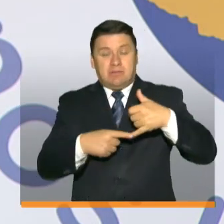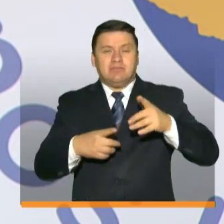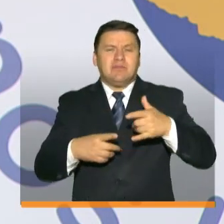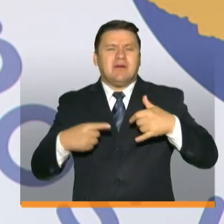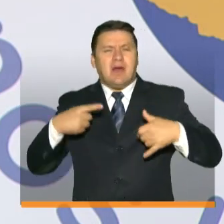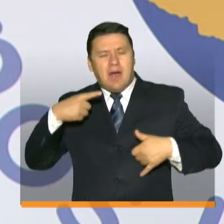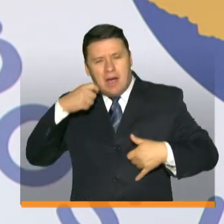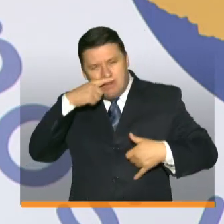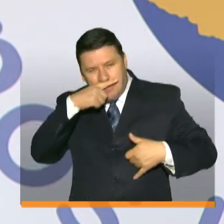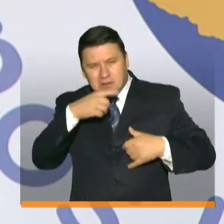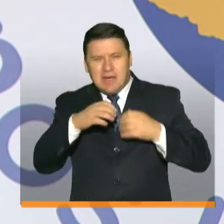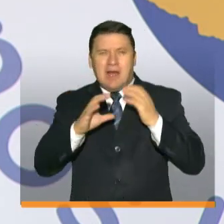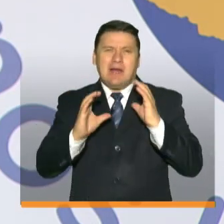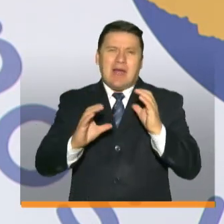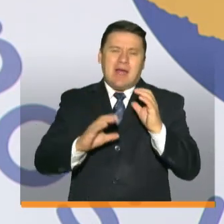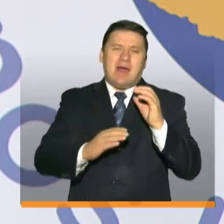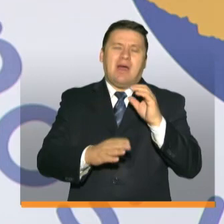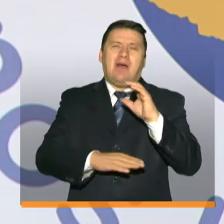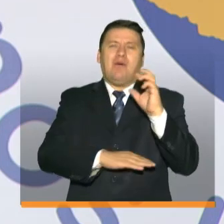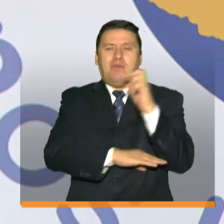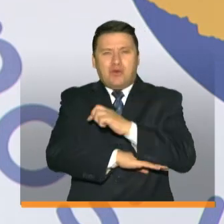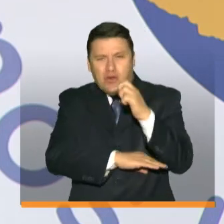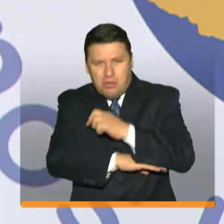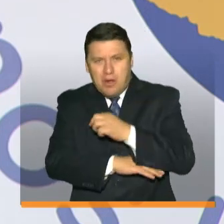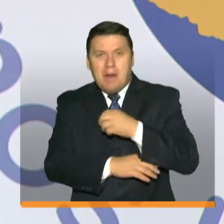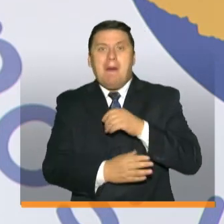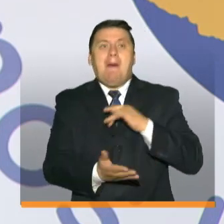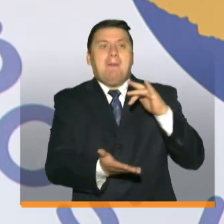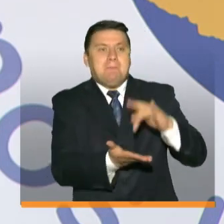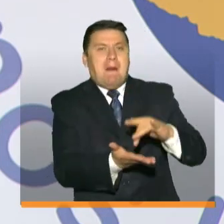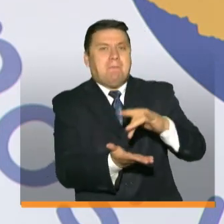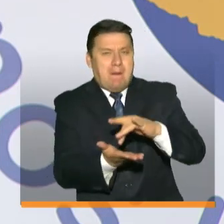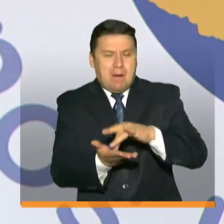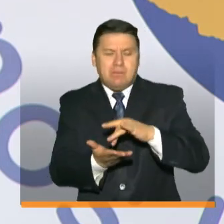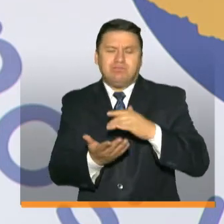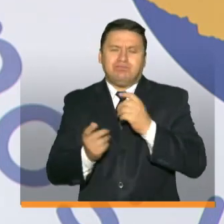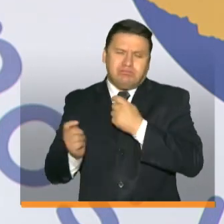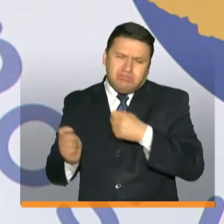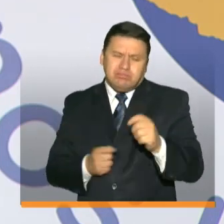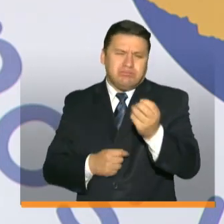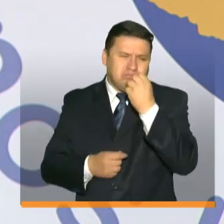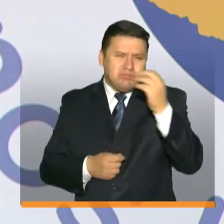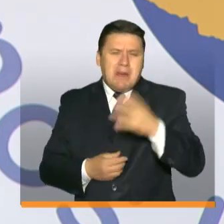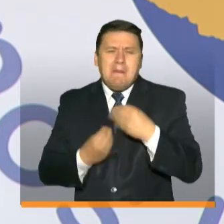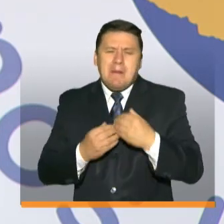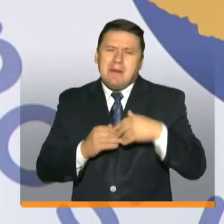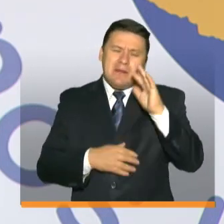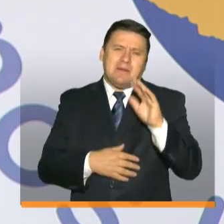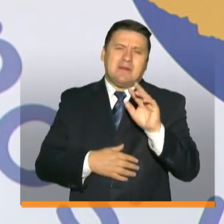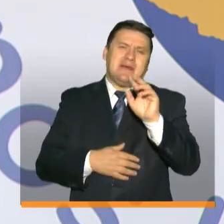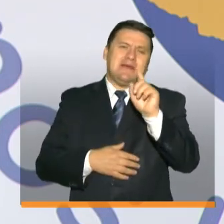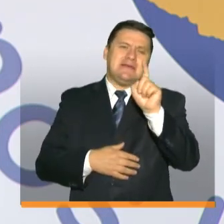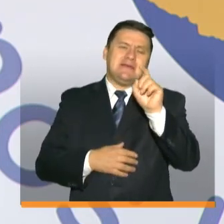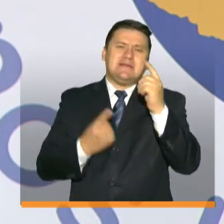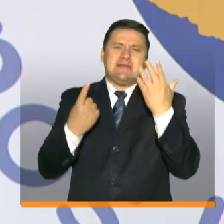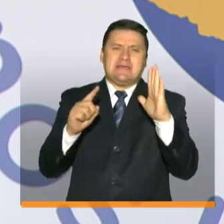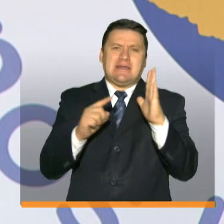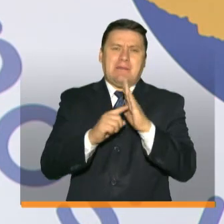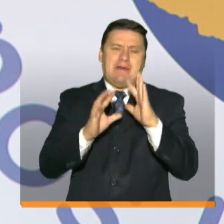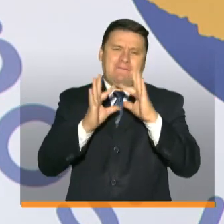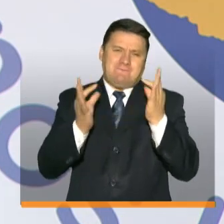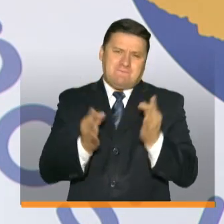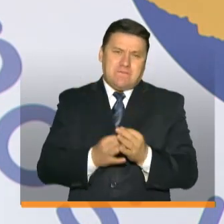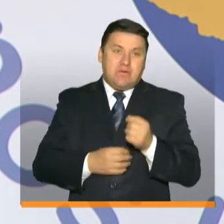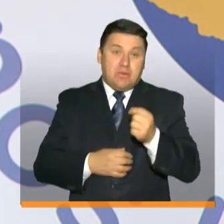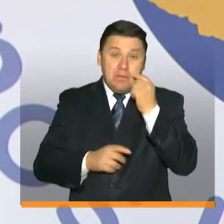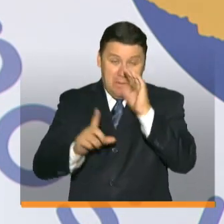Putumayo, a Caquetá, territorios donde hemos logrado nosotros llevar alimento para más de 60 mil familias. En